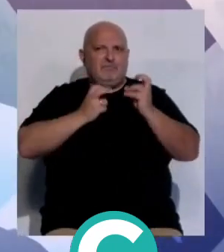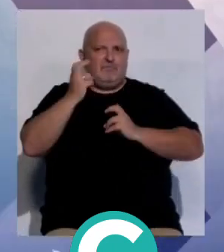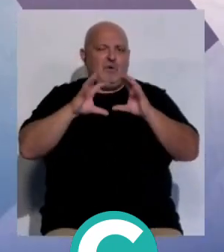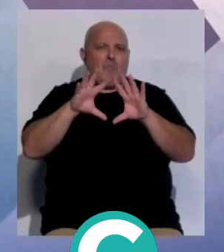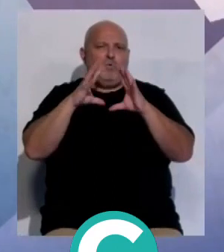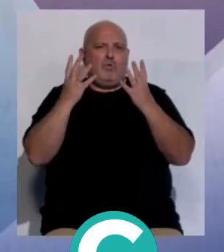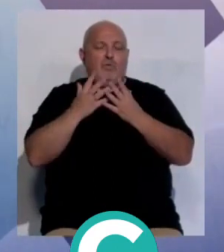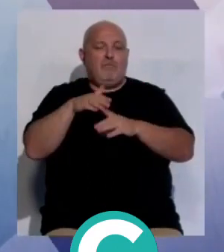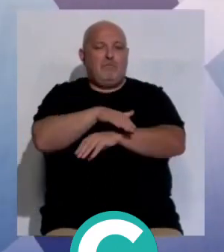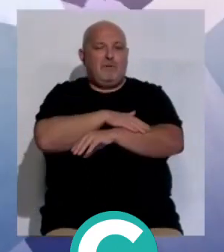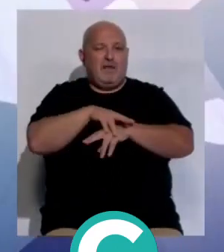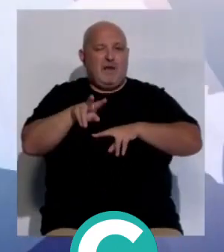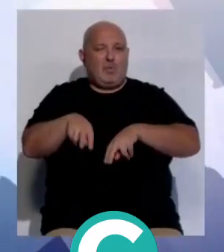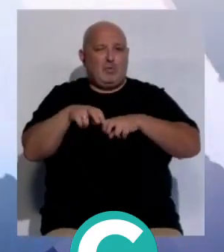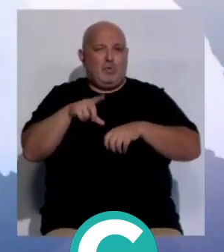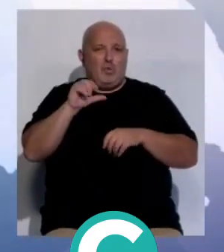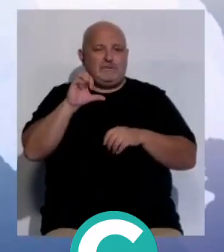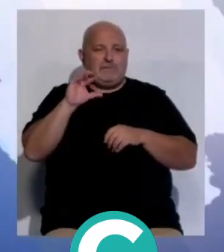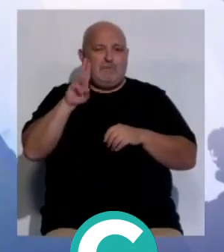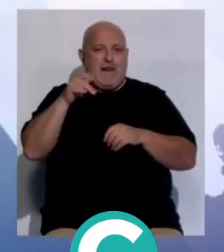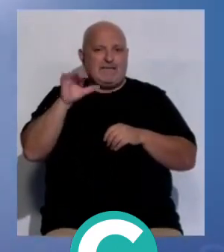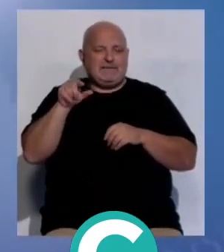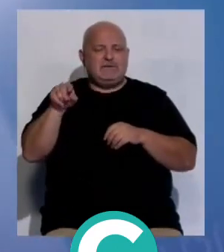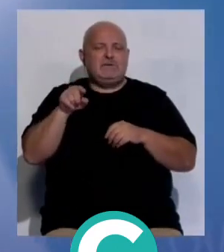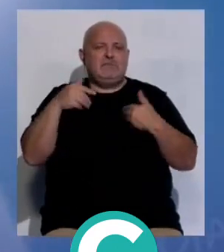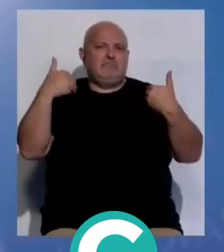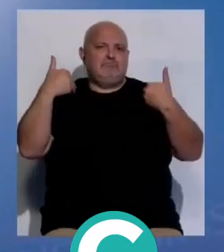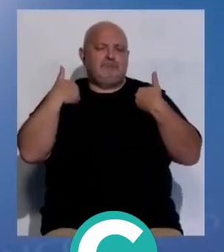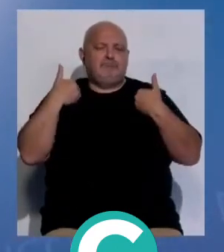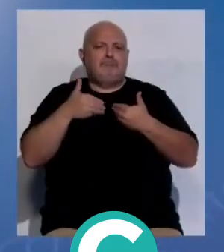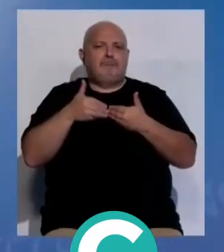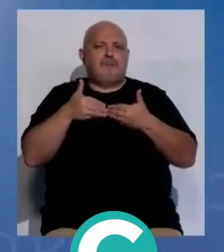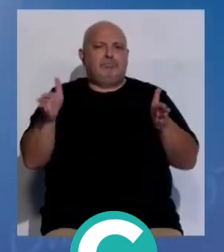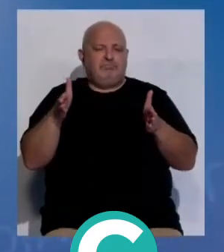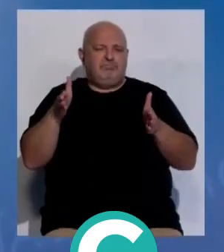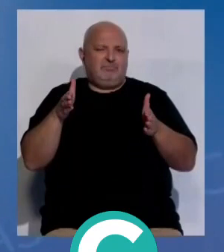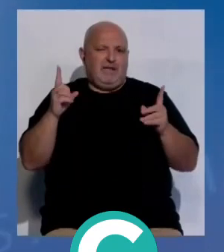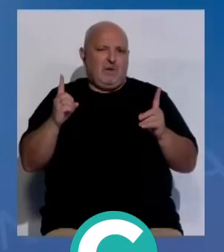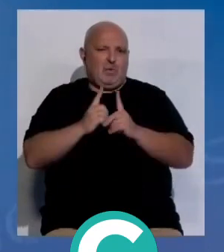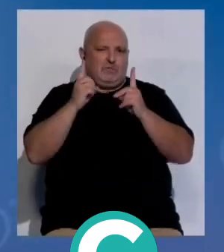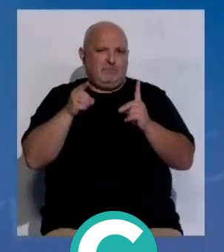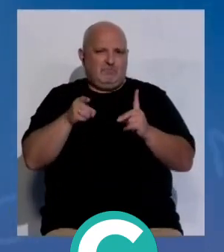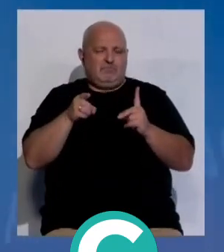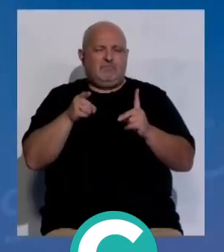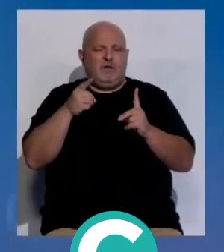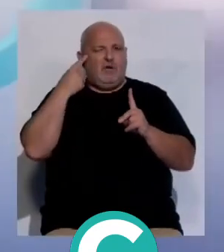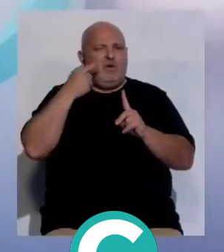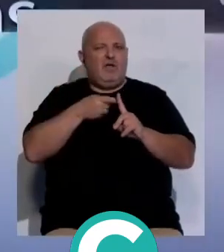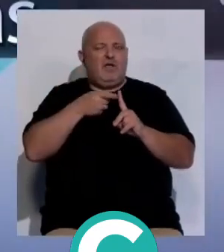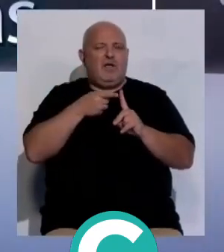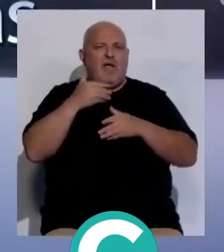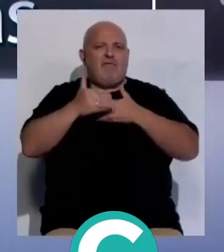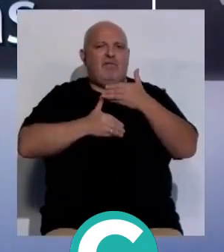todo el mundo. ministro de Agricultura, Luis Planas, fue el encargado de inaugurar este encuentro que tenía como objetivo